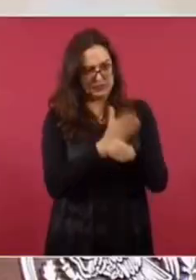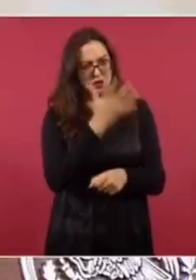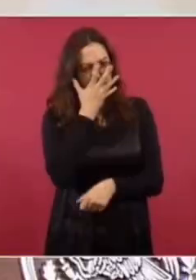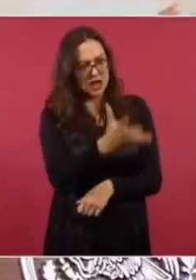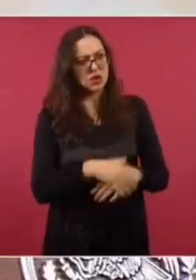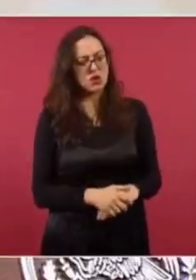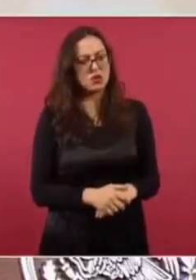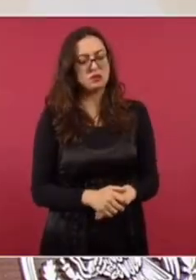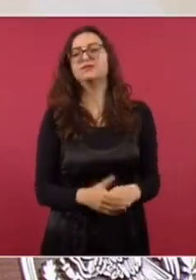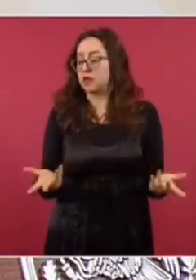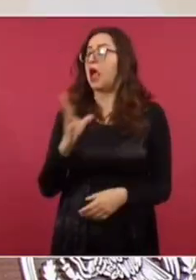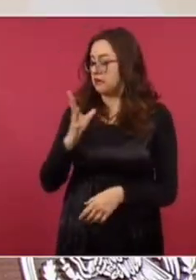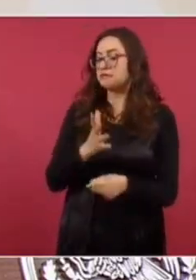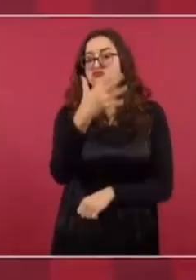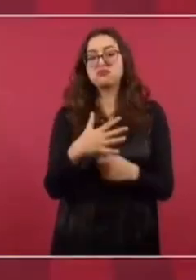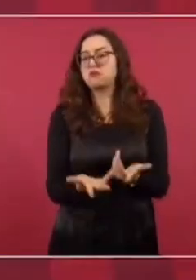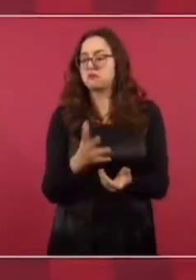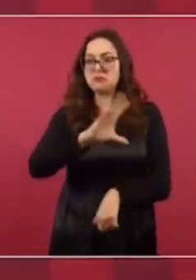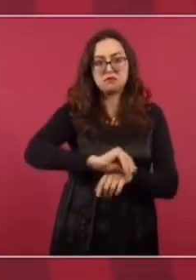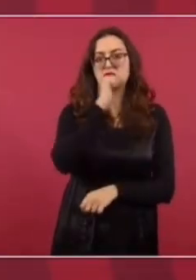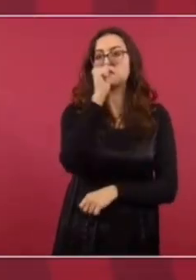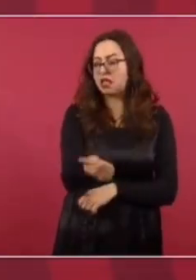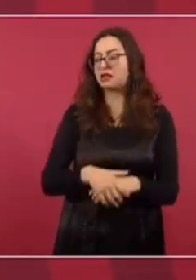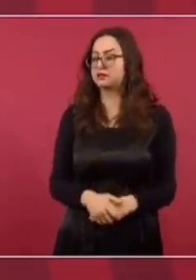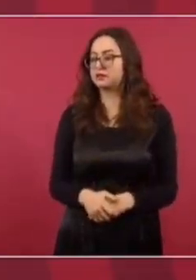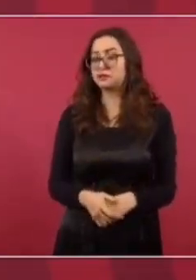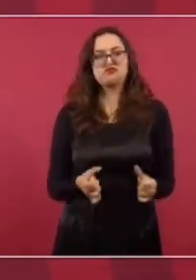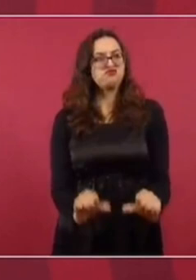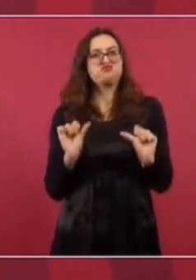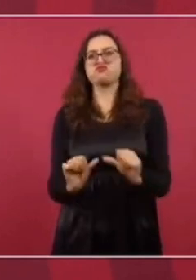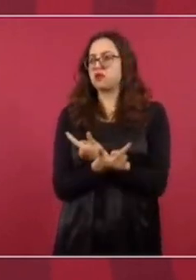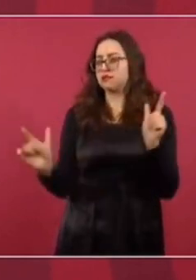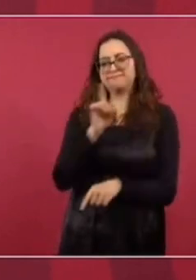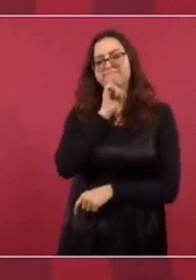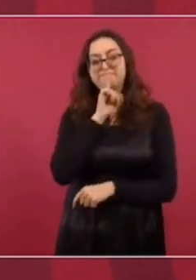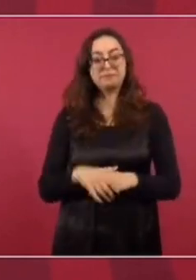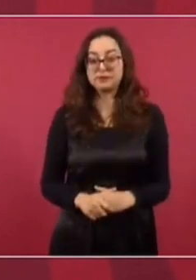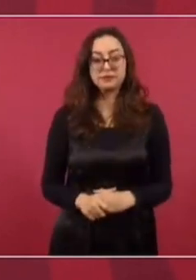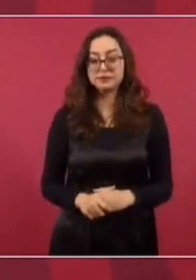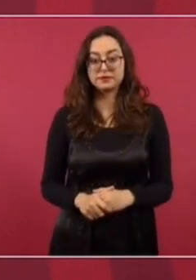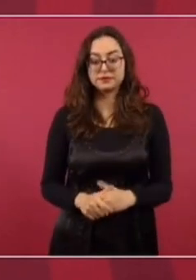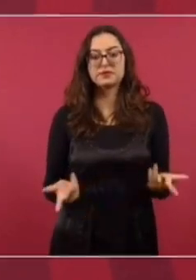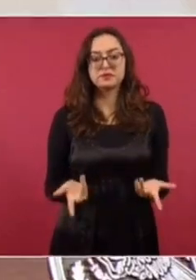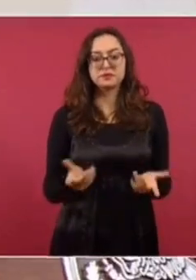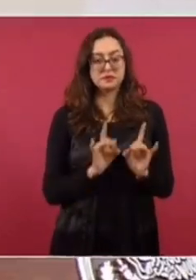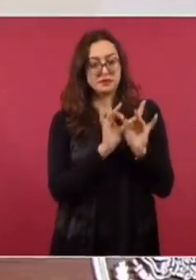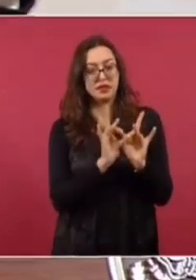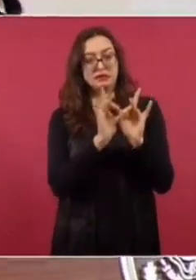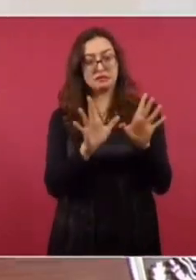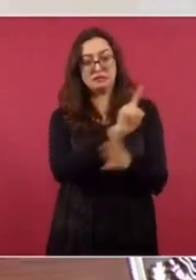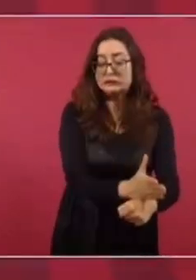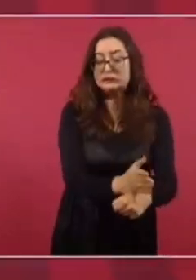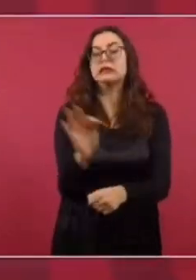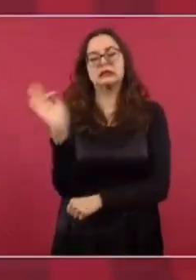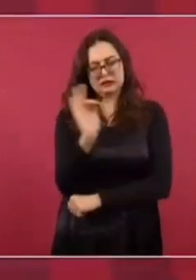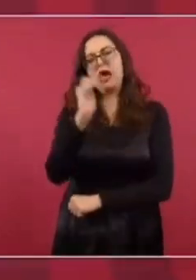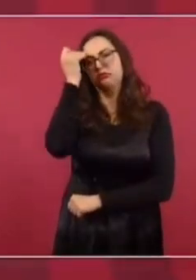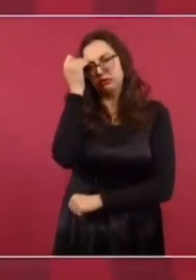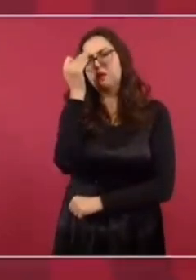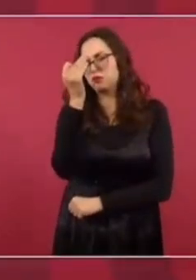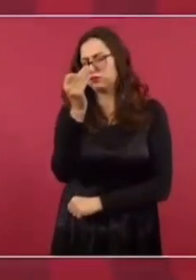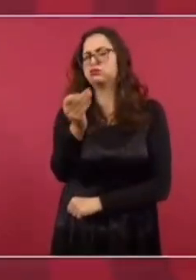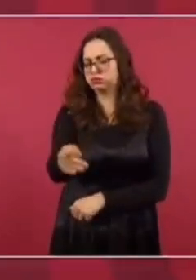impunidad. No se permite la impunidad, ni la corrupción. Puede ser que cometan un delito y nos lleve tiempo de